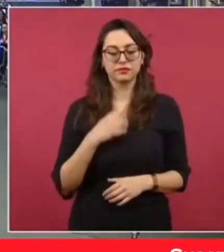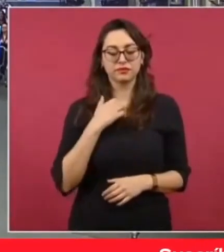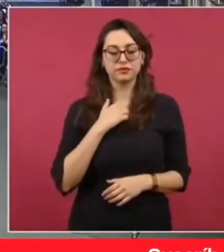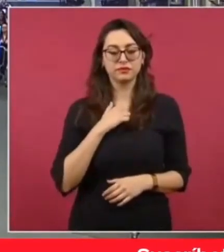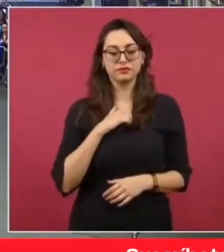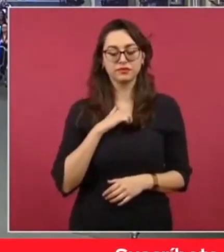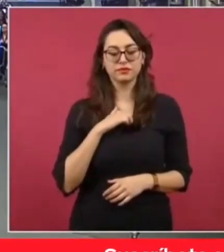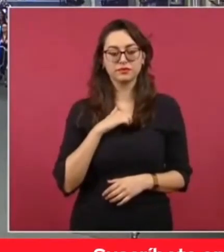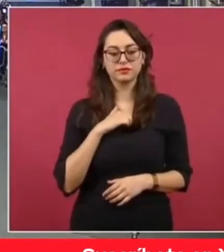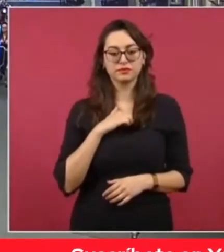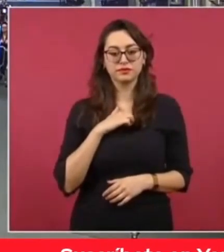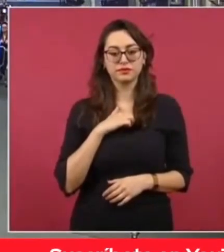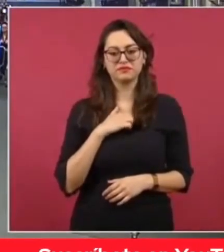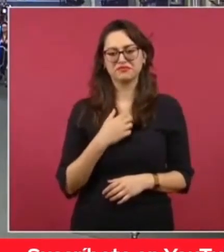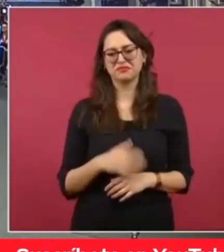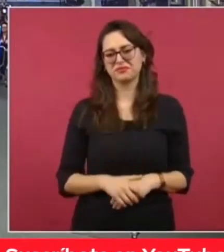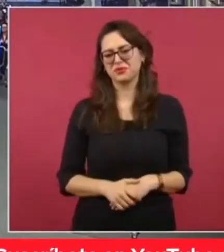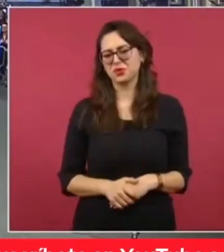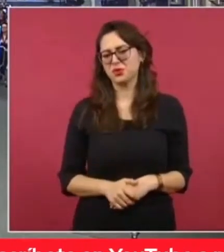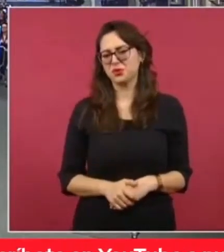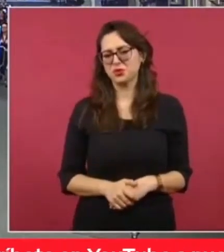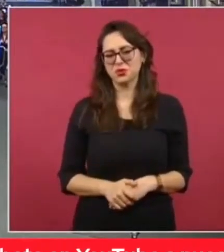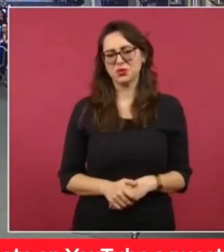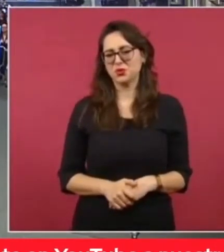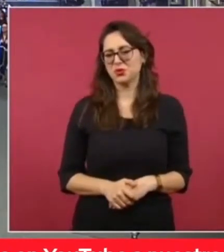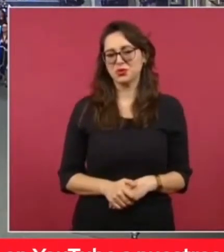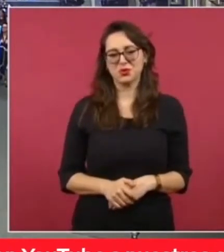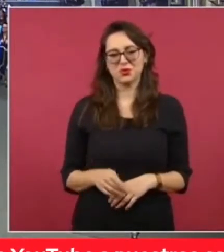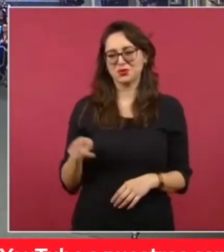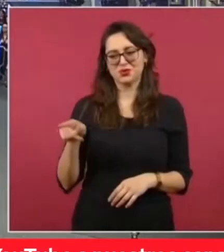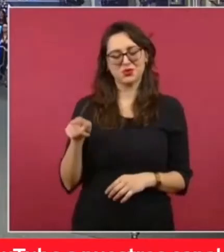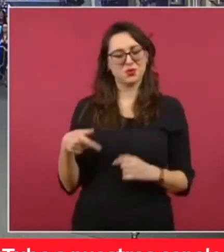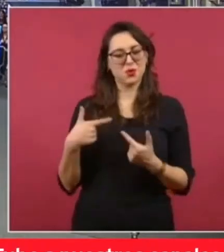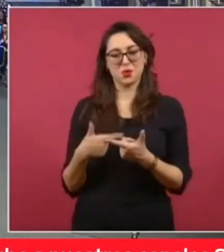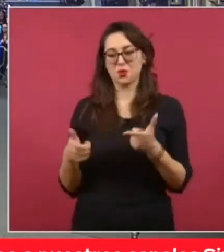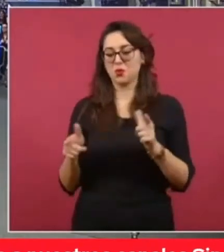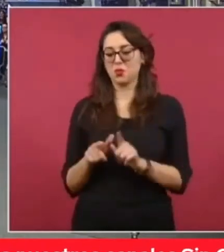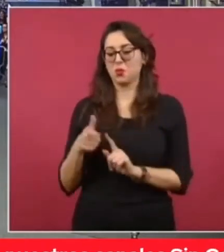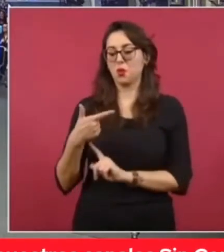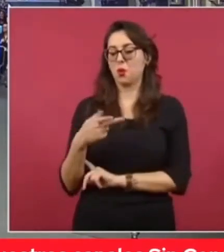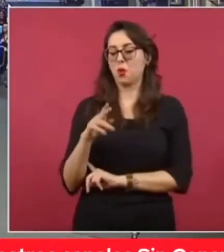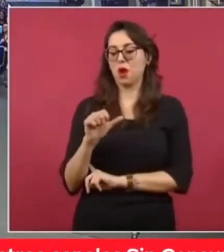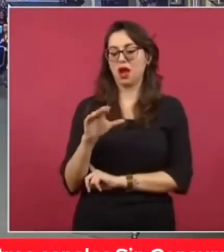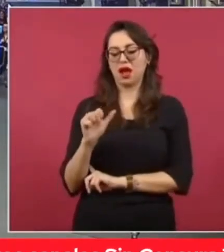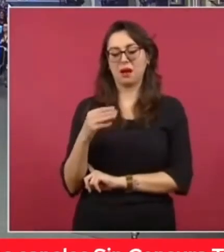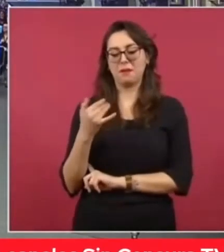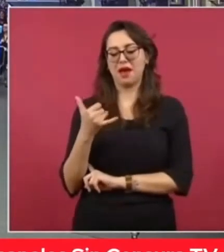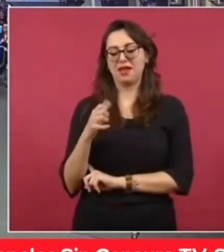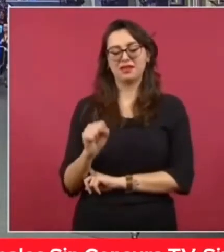Está muy raro, pero hipotéticamente